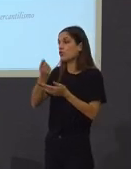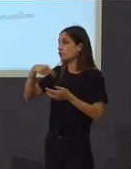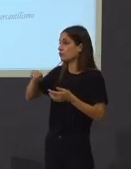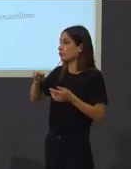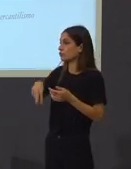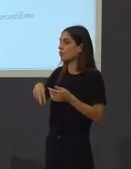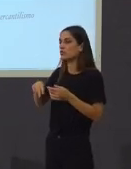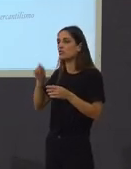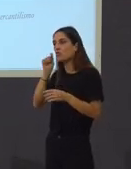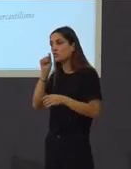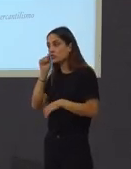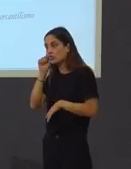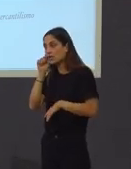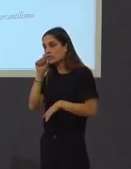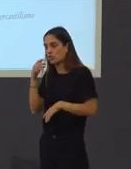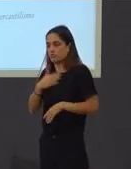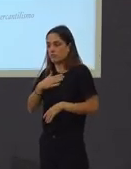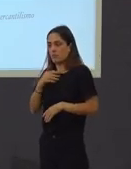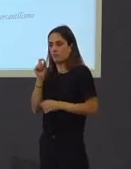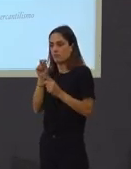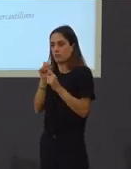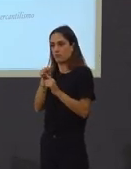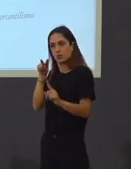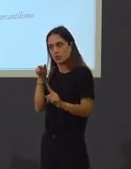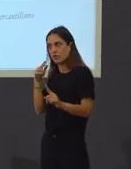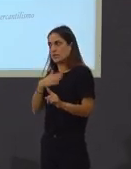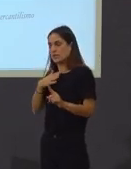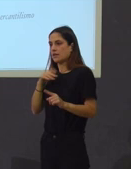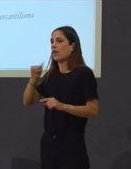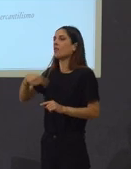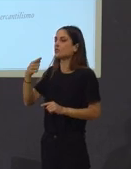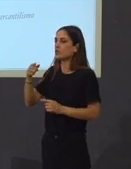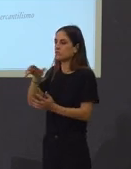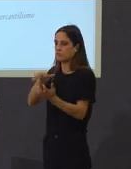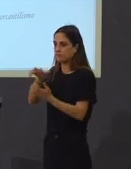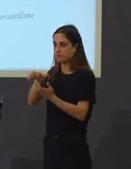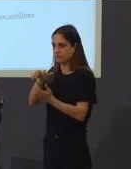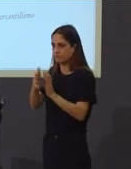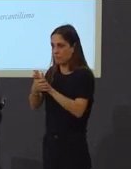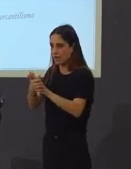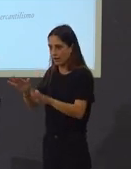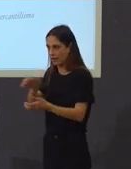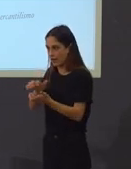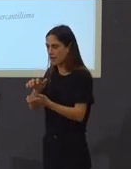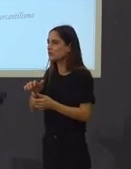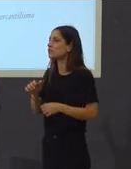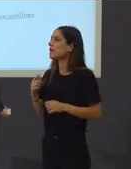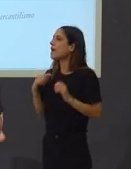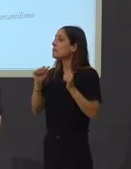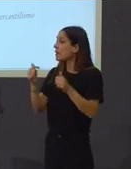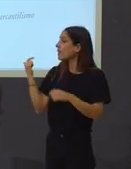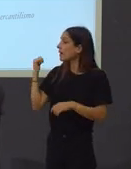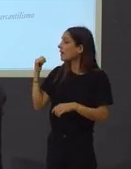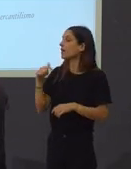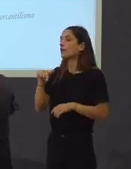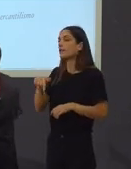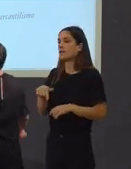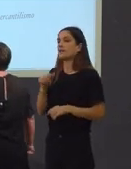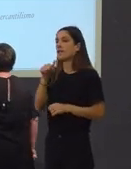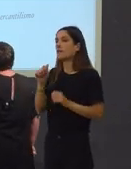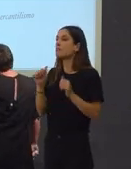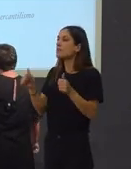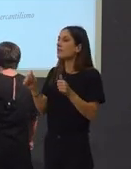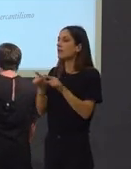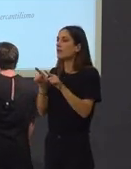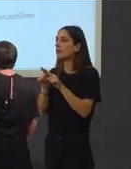a nivel turístico dende o meu punto de vista e logo, si queréis, peleámonos, empezou aquí, entón aquí empeza toda esa